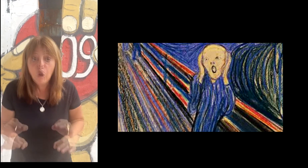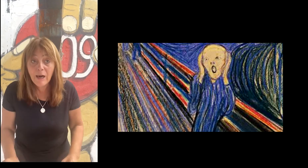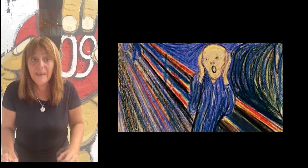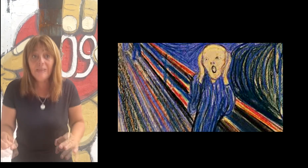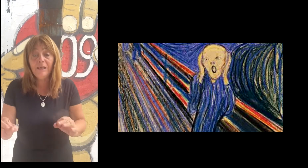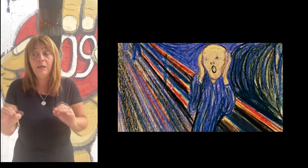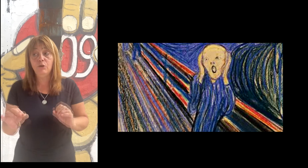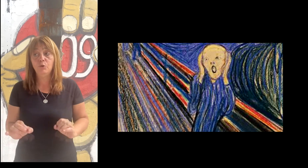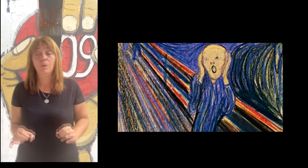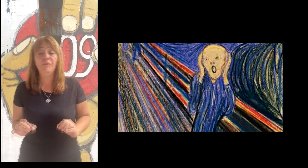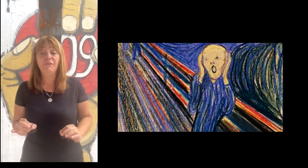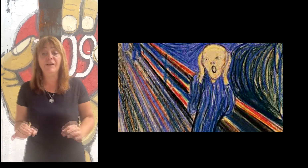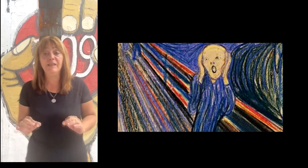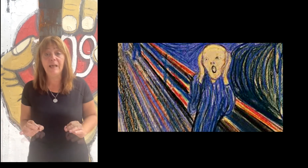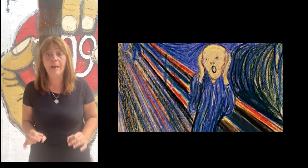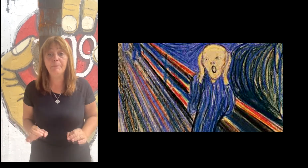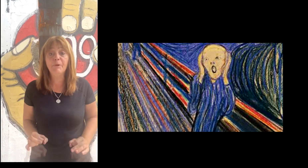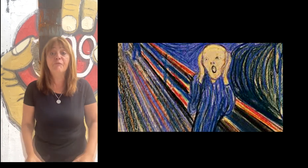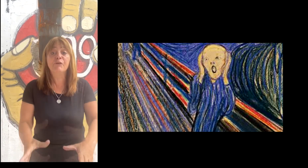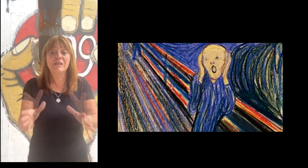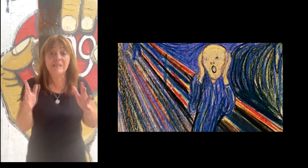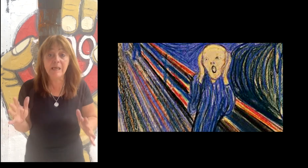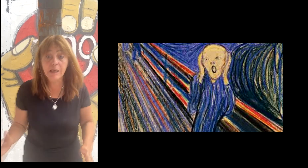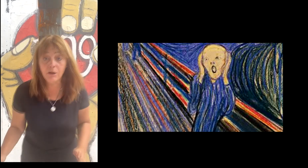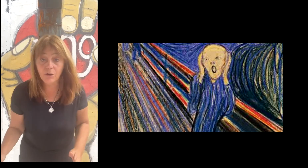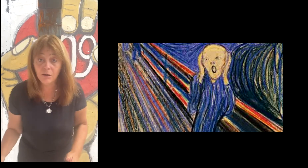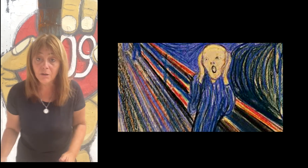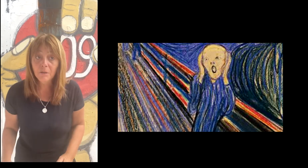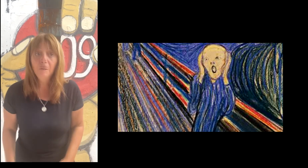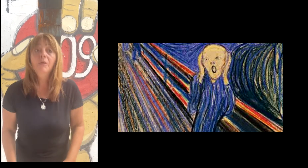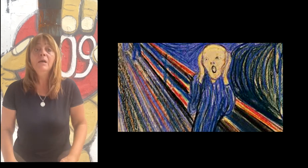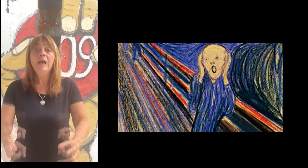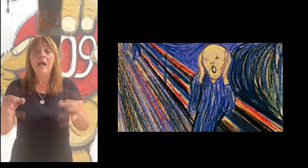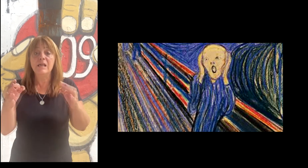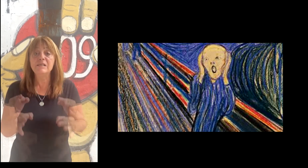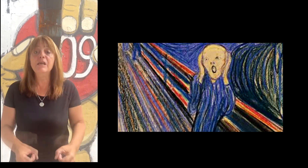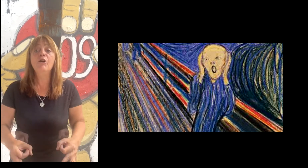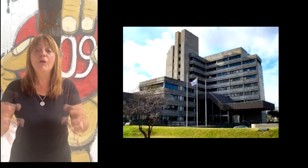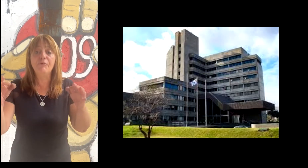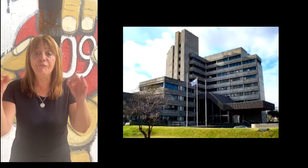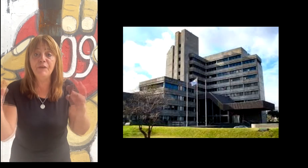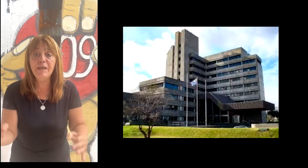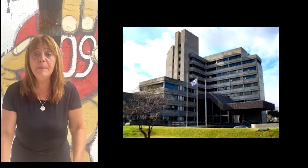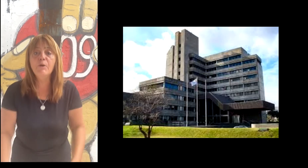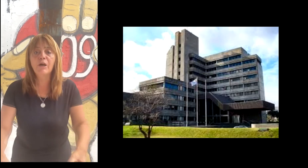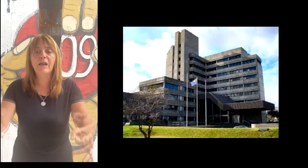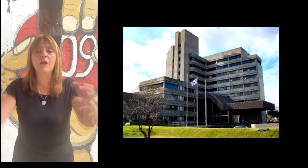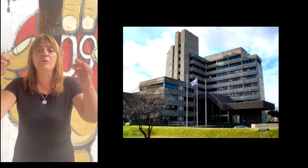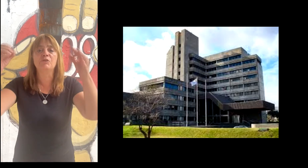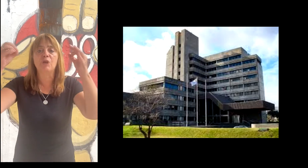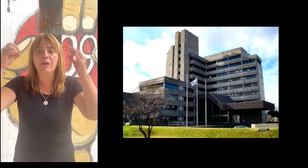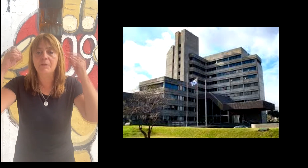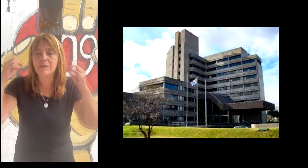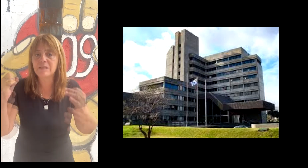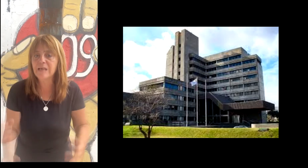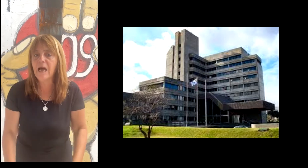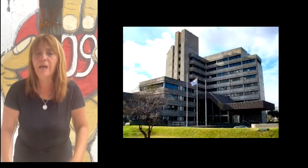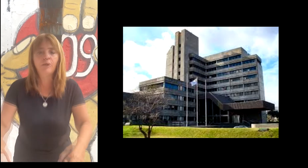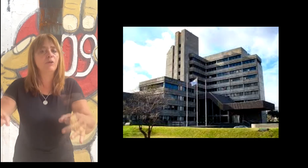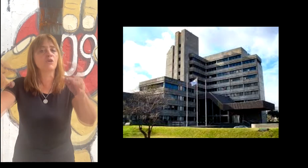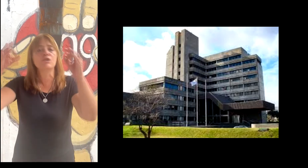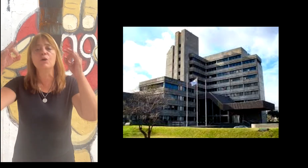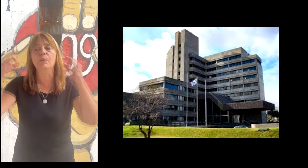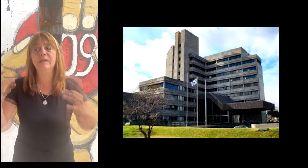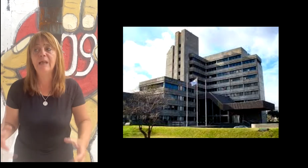a sobrecosto, extorsionan para tener cargos, y después, obviamente, después de toda esta situación que hasta a esta